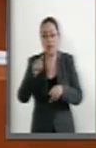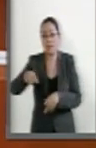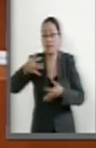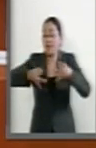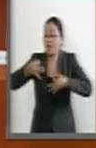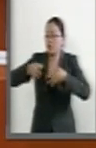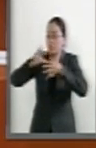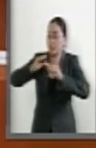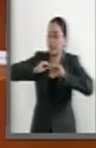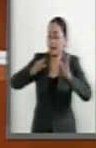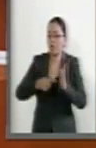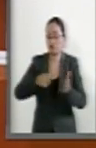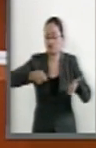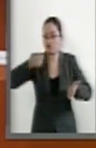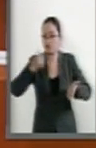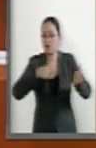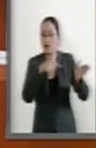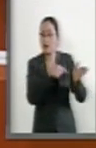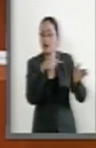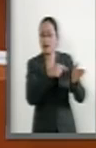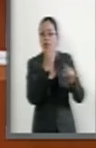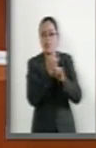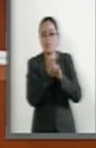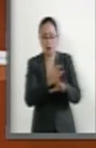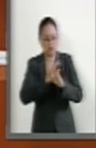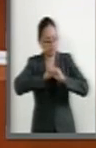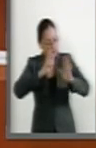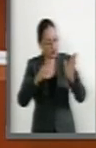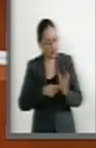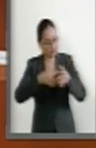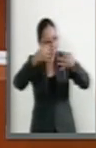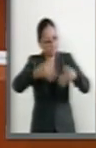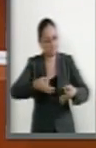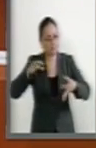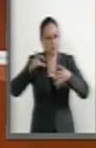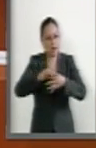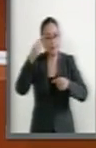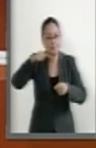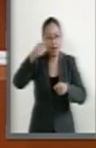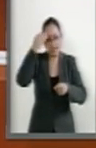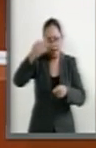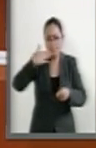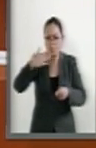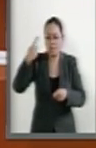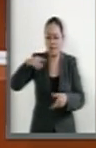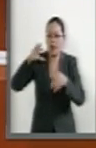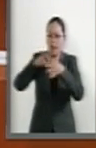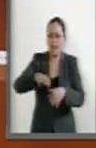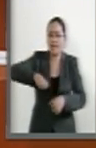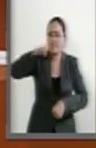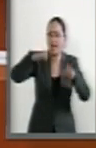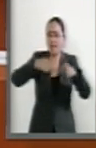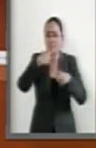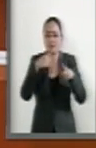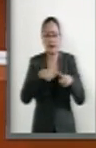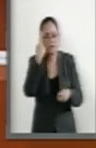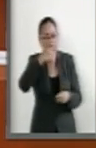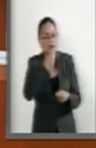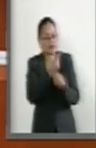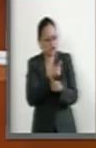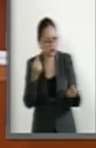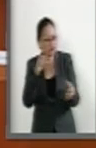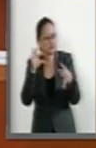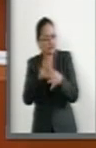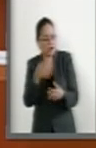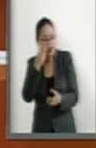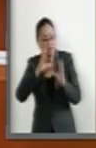claro que la información pertinente, adecuada y oportuna acorde a la edad de los menores es una